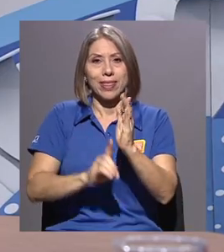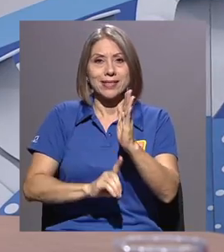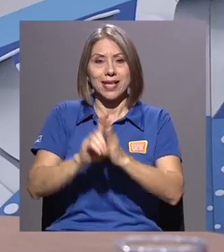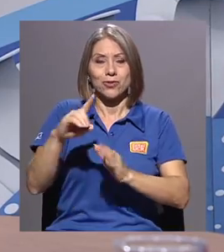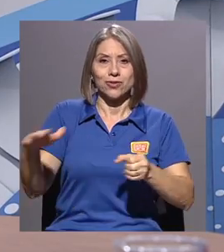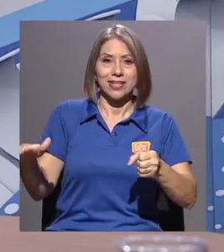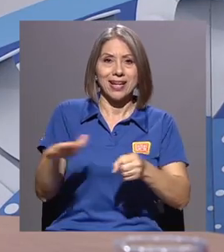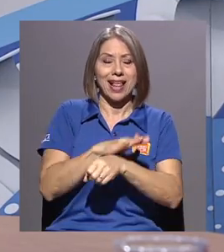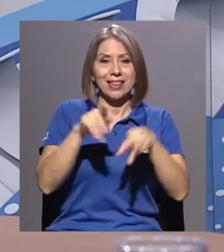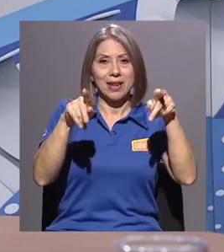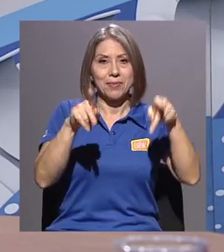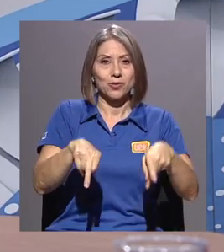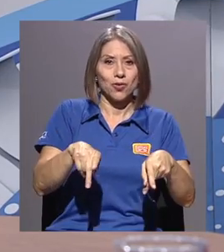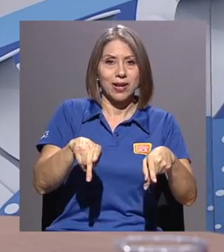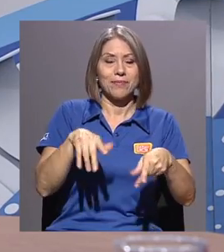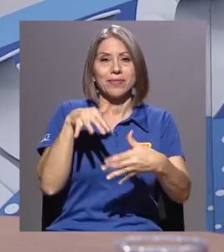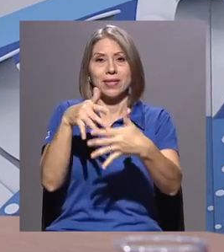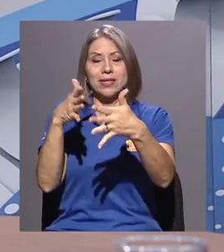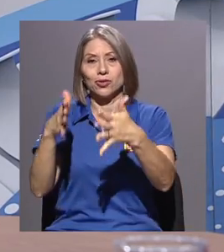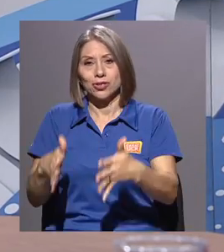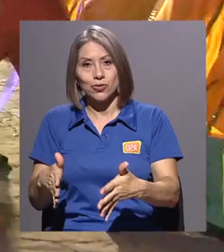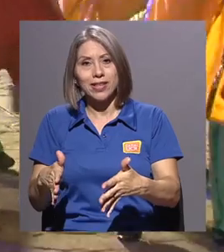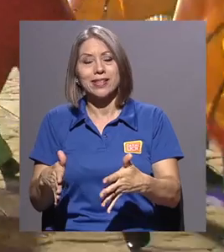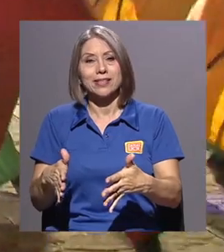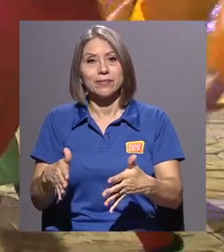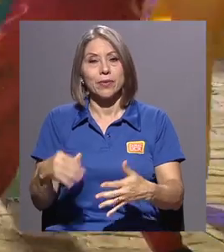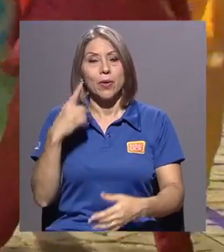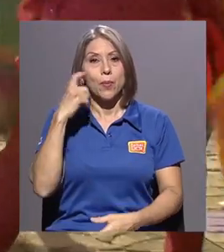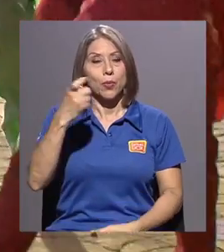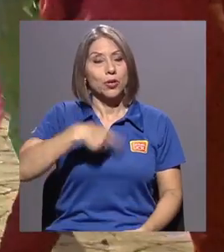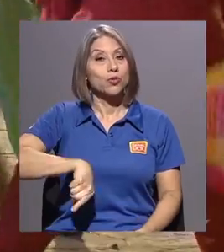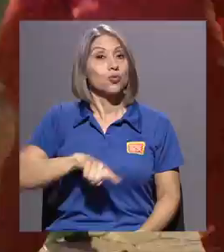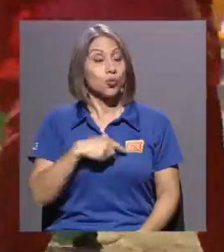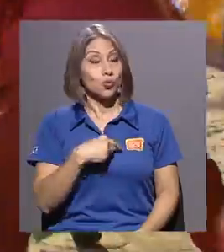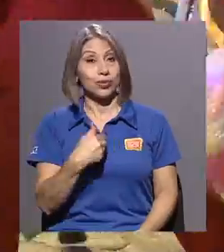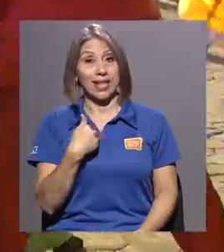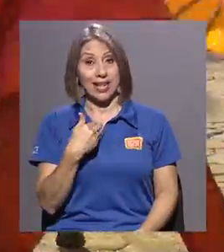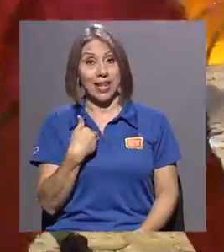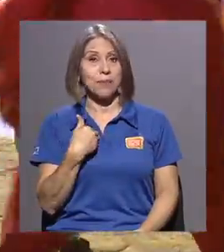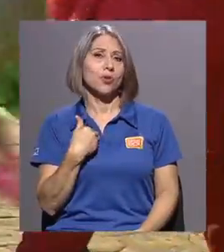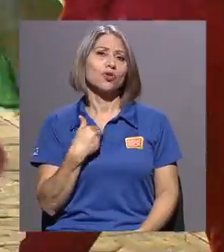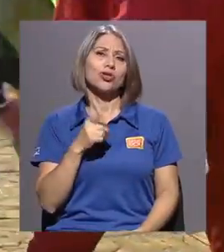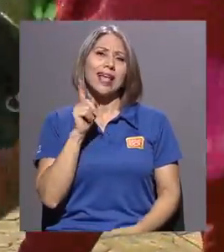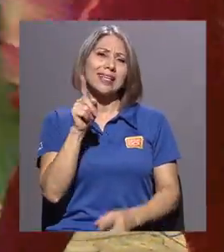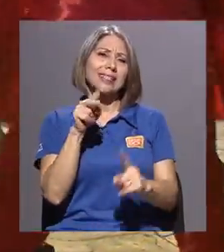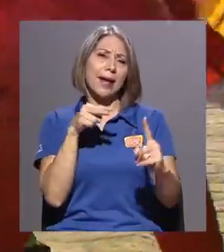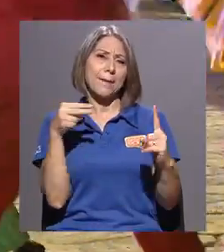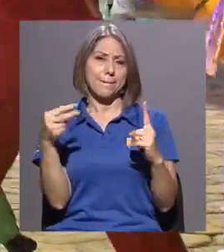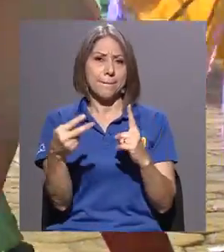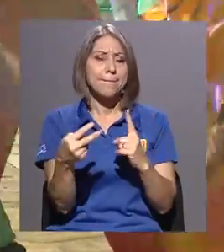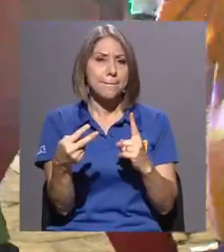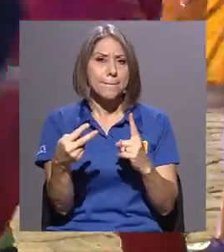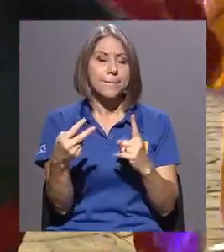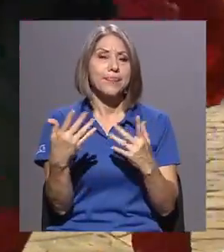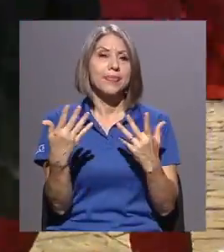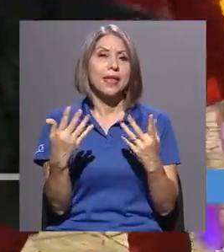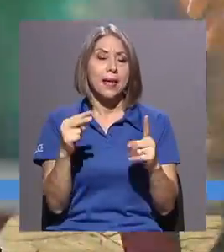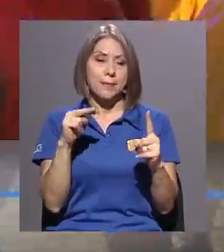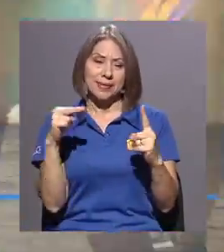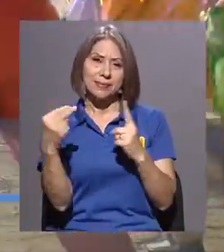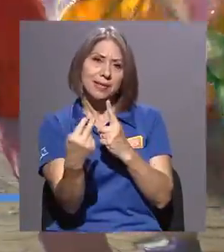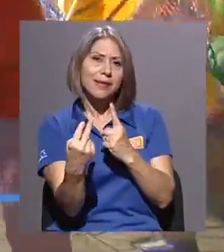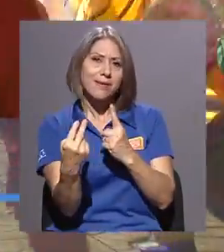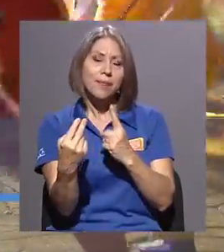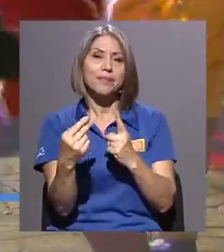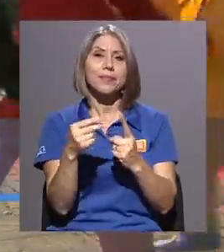persona, de las y los estudiantes, porque tenemos esta mirada, esta perspectiva de que la